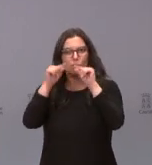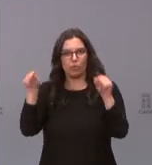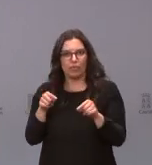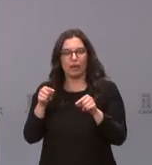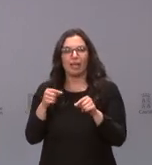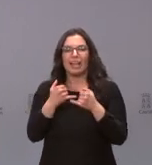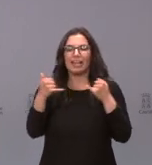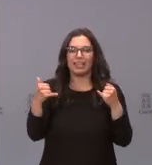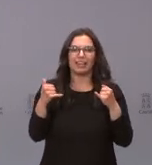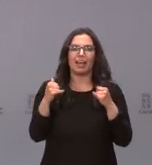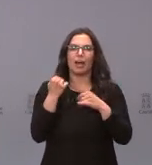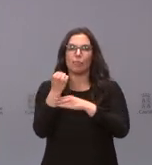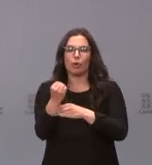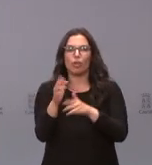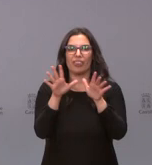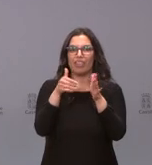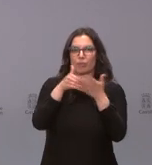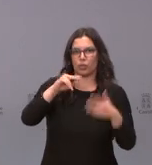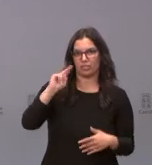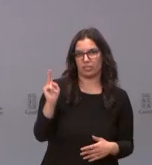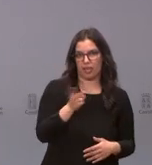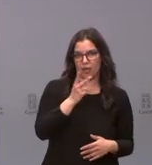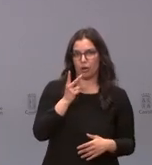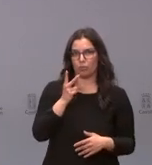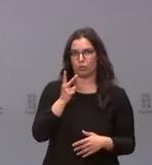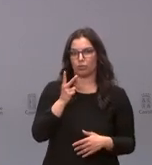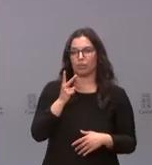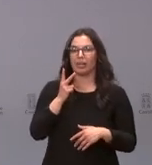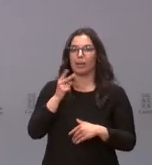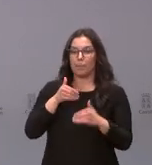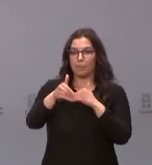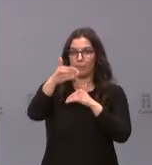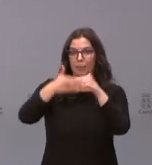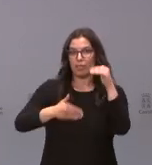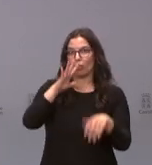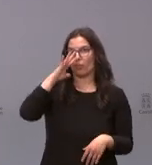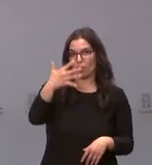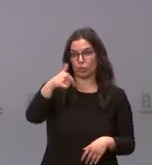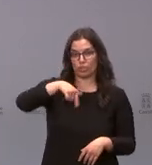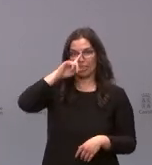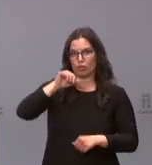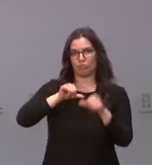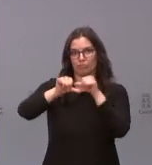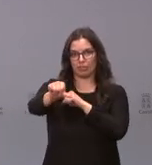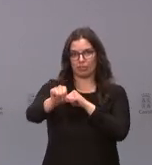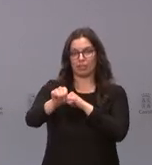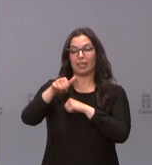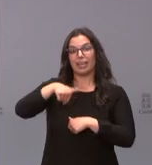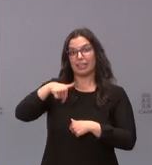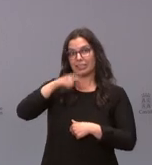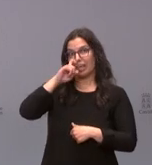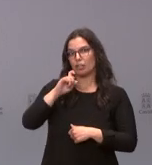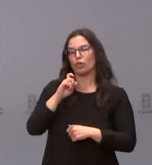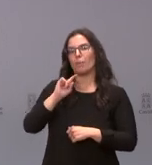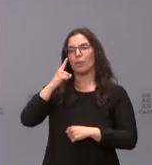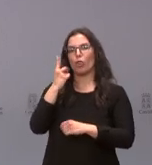línea de apoyo de 10 millones de euros en cinco años que se estrenará este mismo año con los primeros dos millones de euros que se